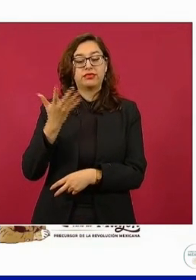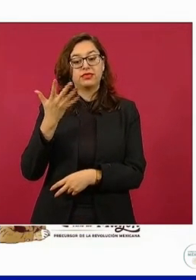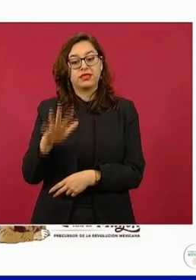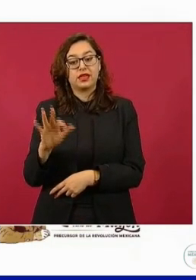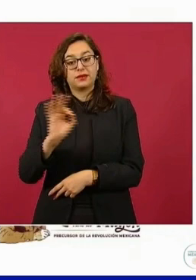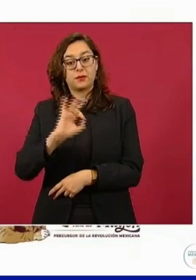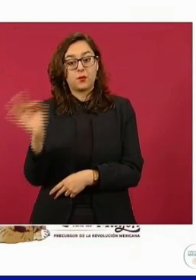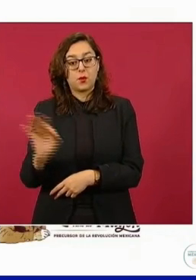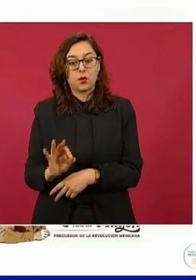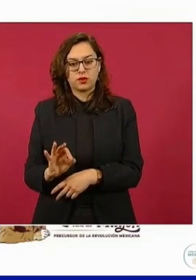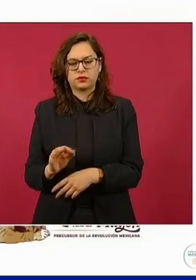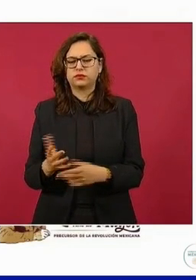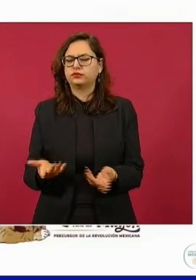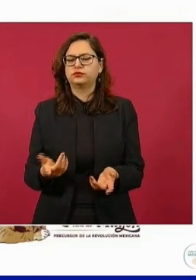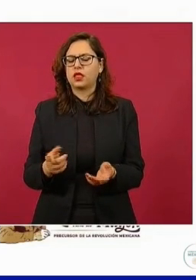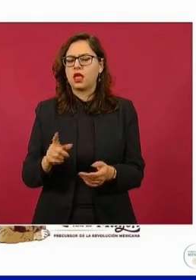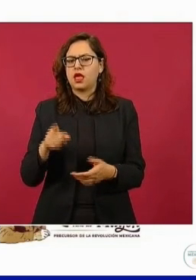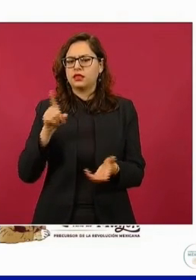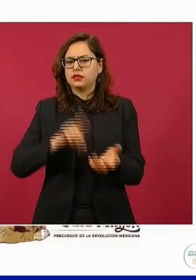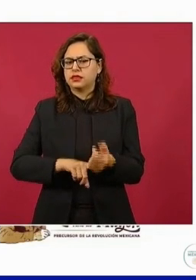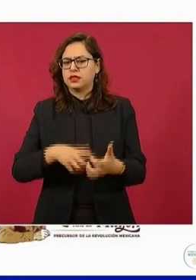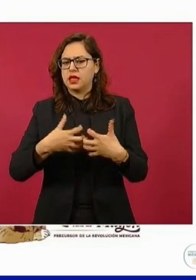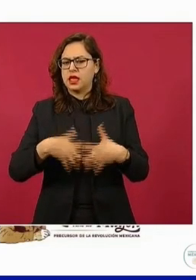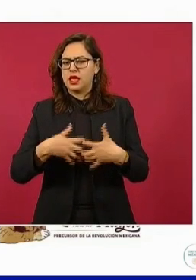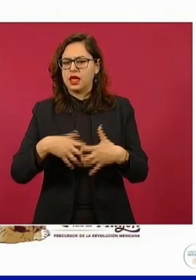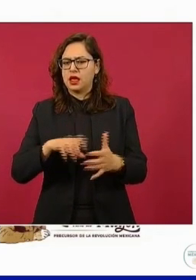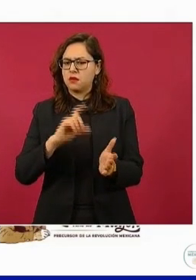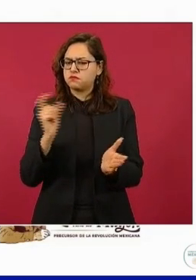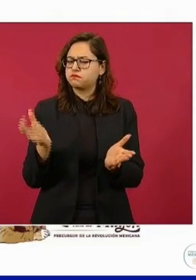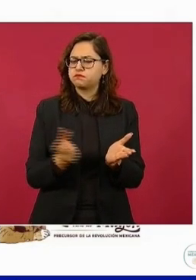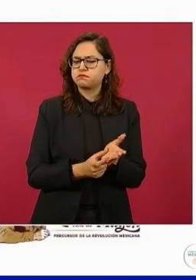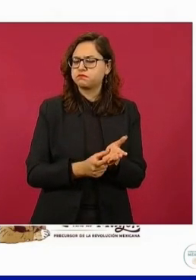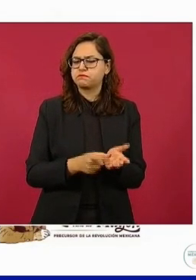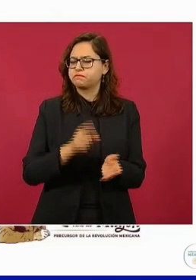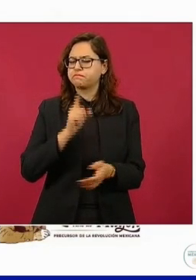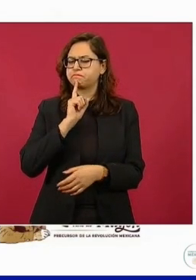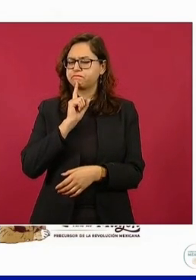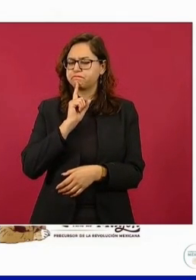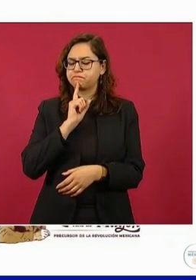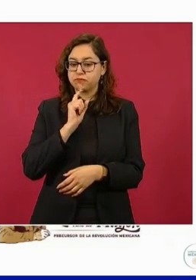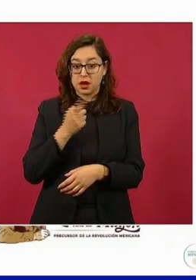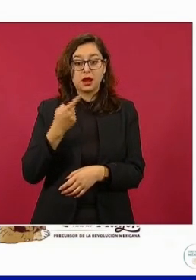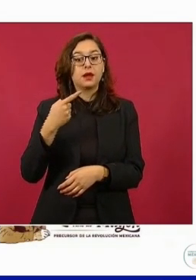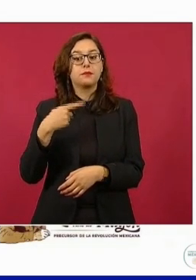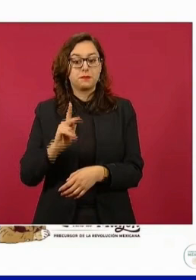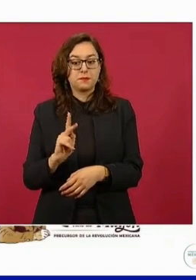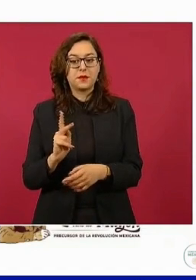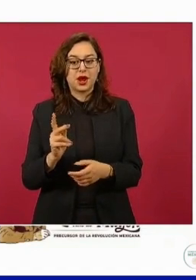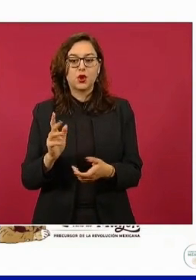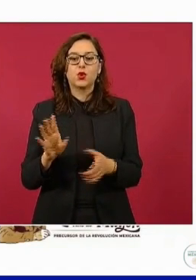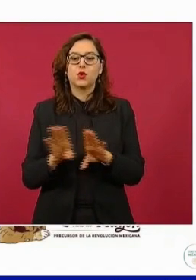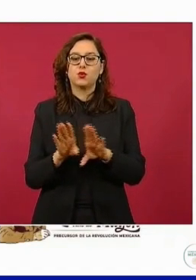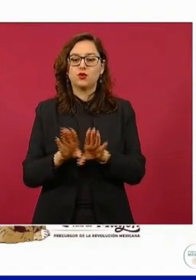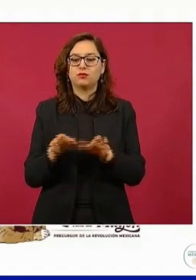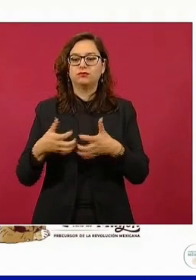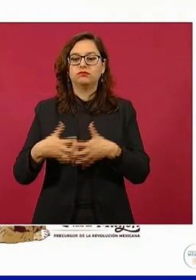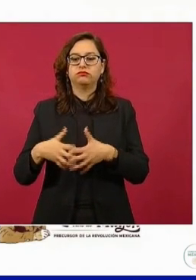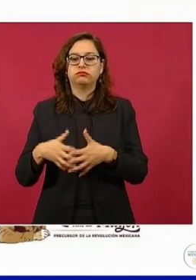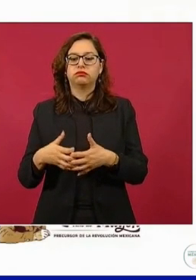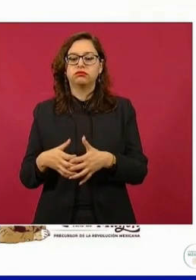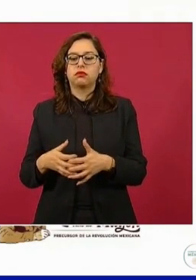no tenían rastrillo estos aparatejos para robar, pero sí estaban descalibradas a